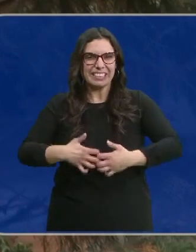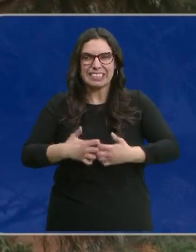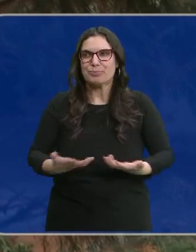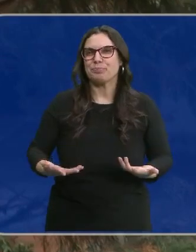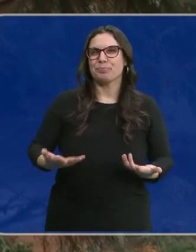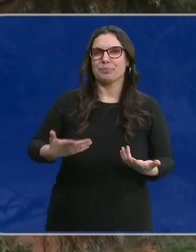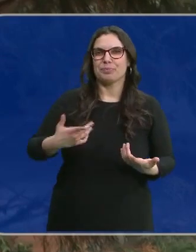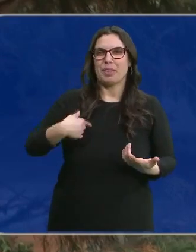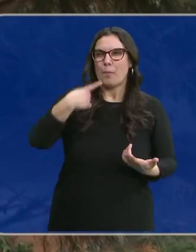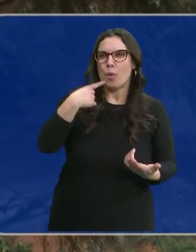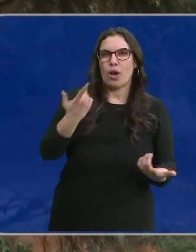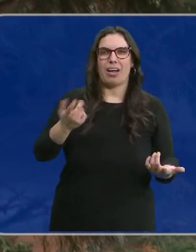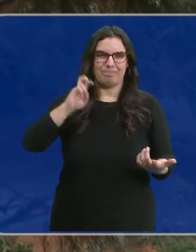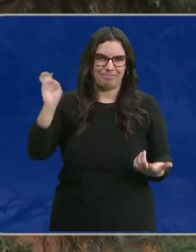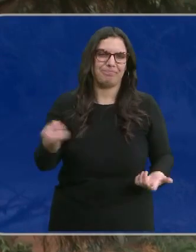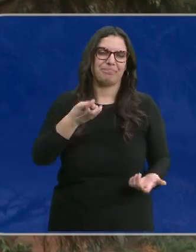de boca.